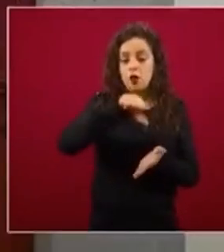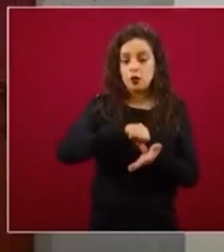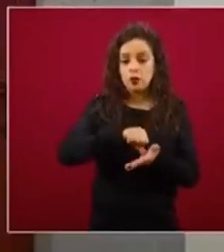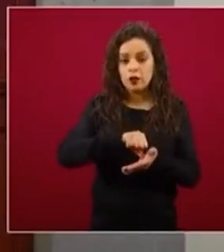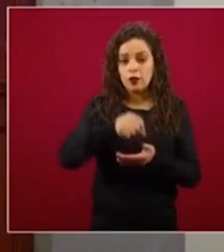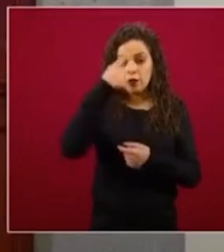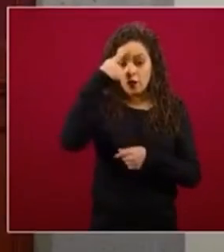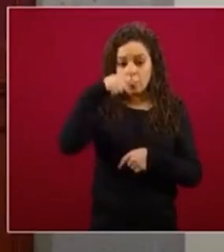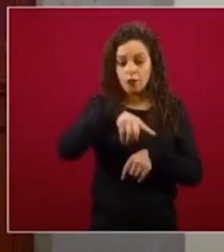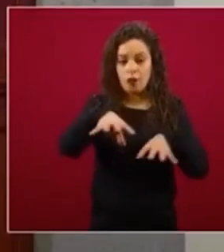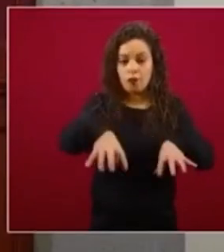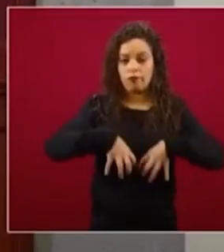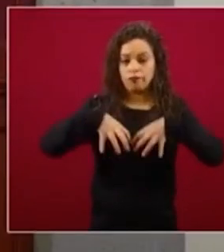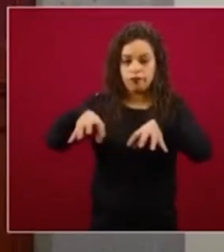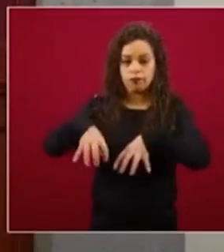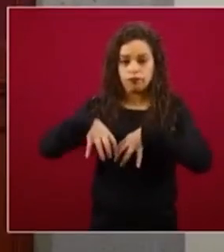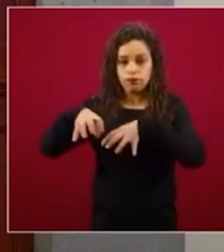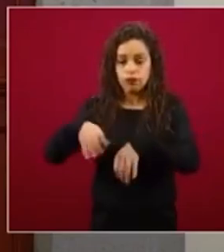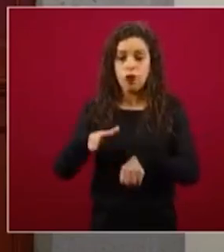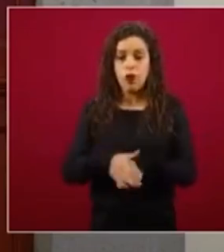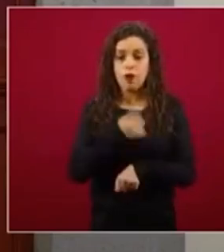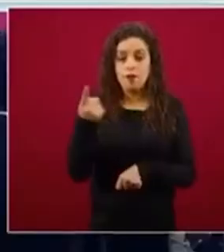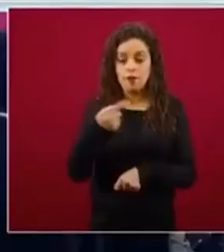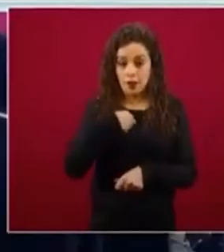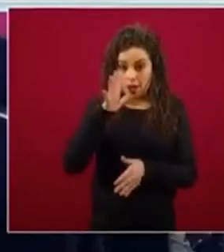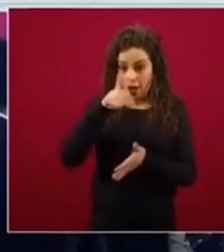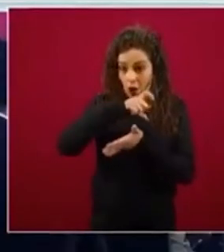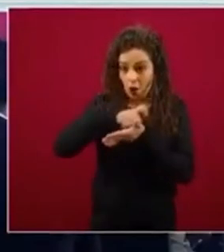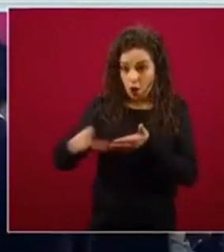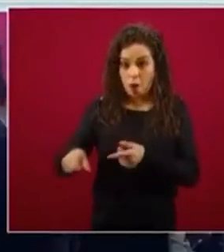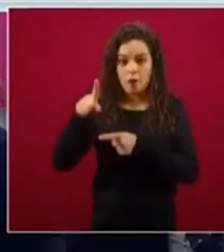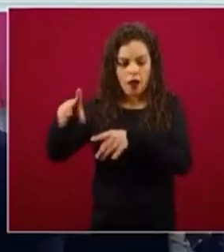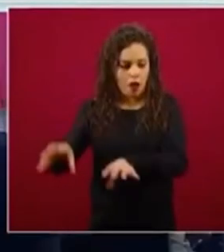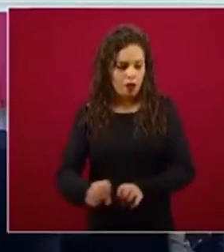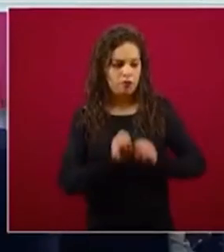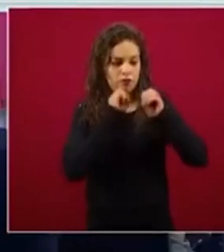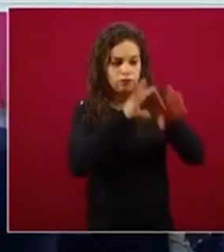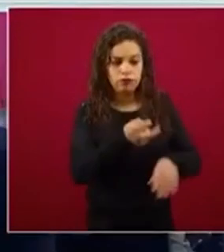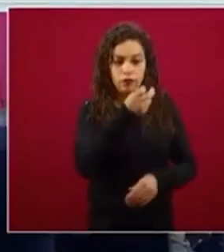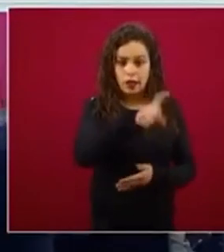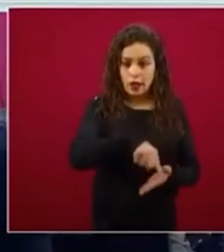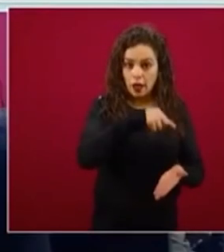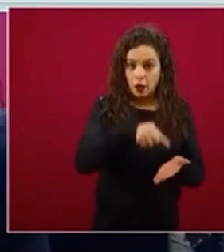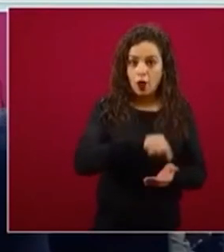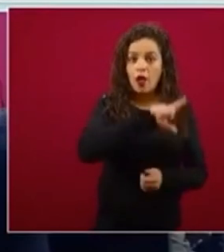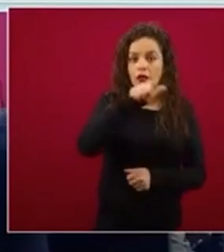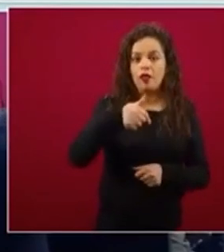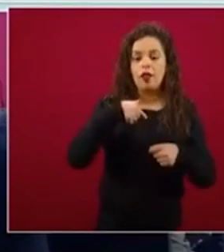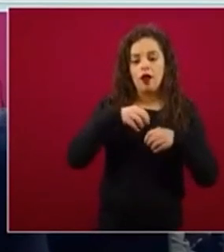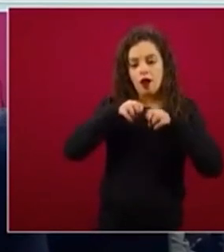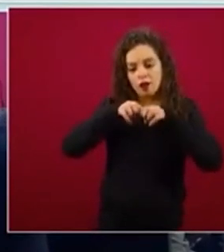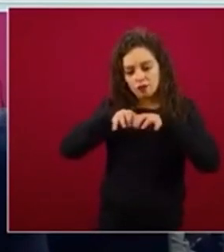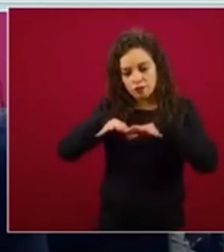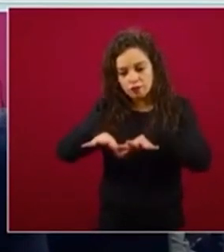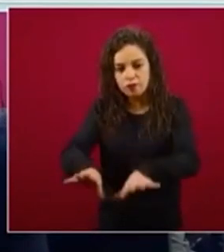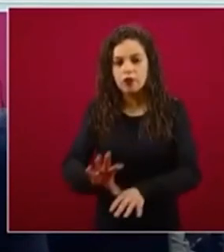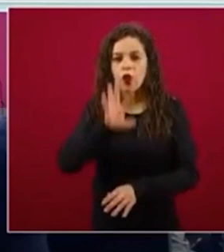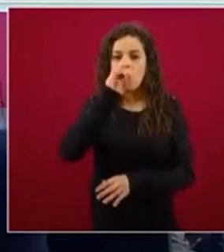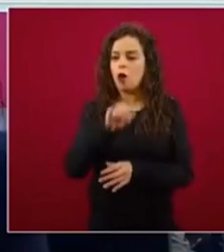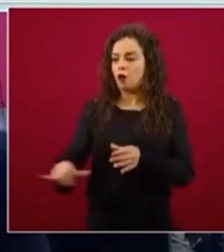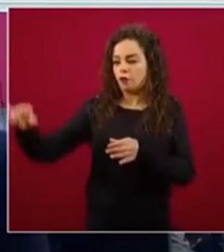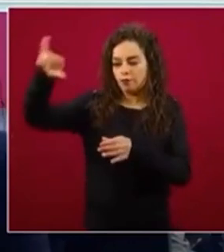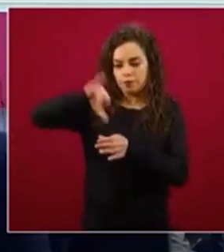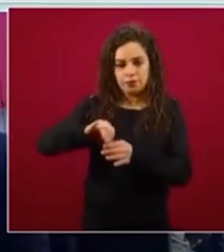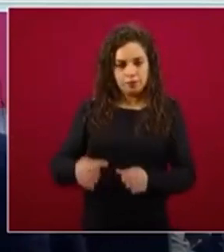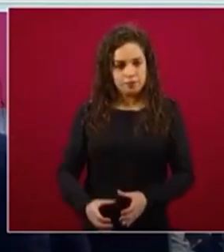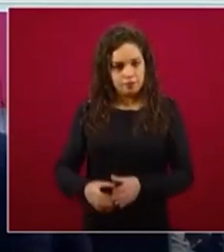compramos el producto, nos lo dejan allí y luego lo distribuimos, lo envasamos, lo pulimos, lo vendemos.